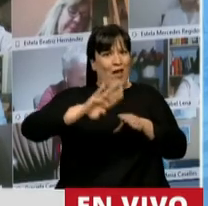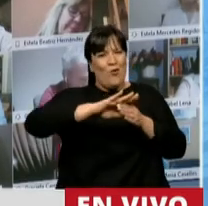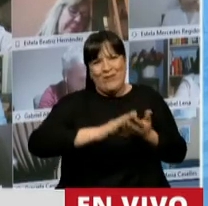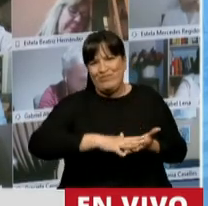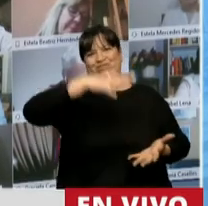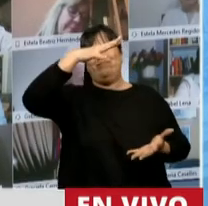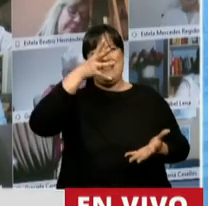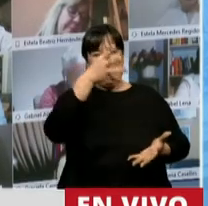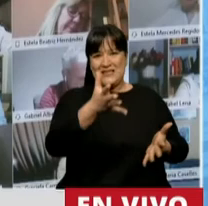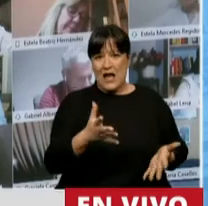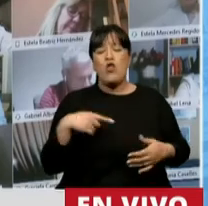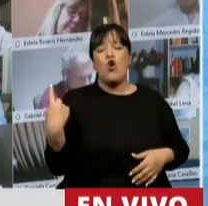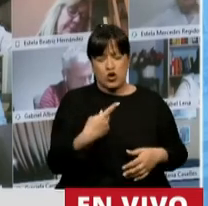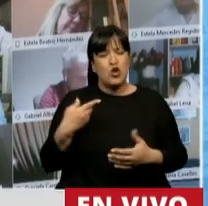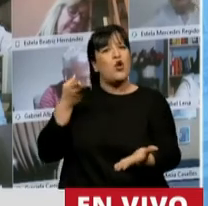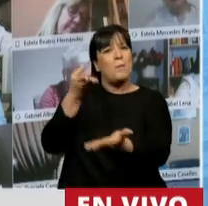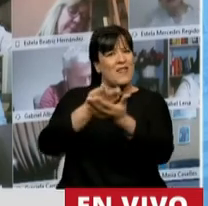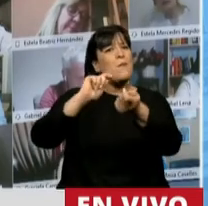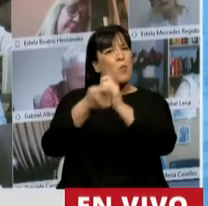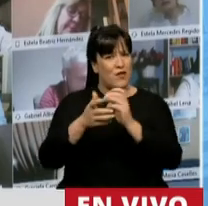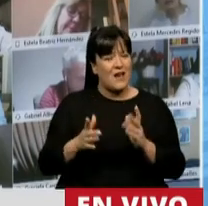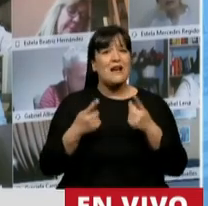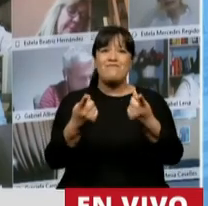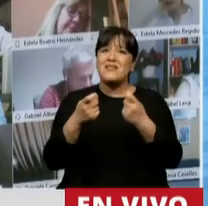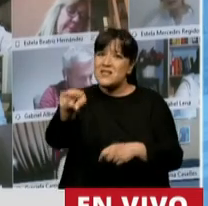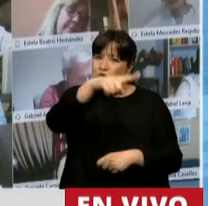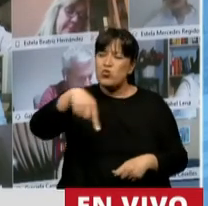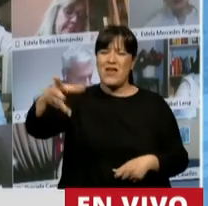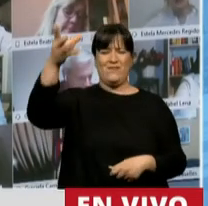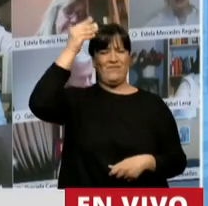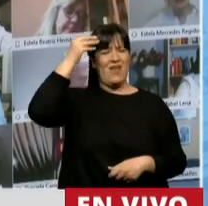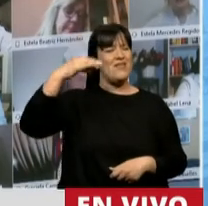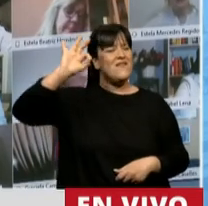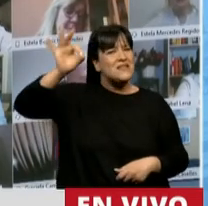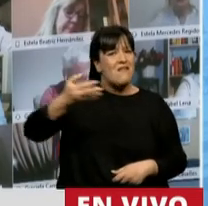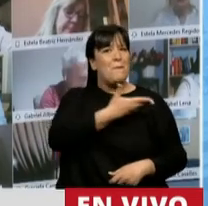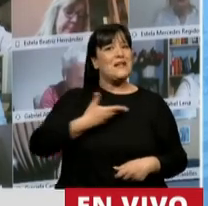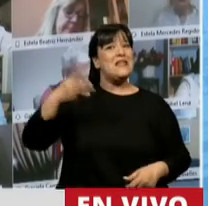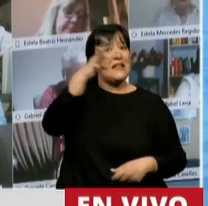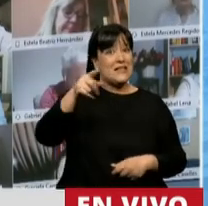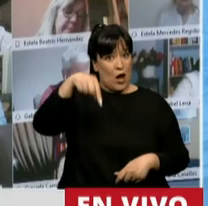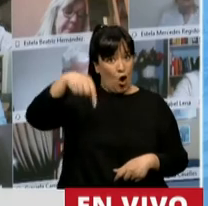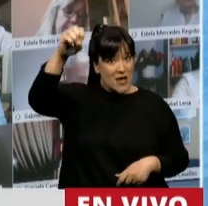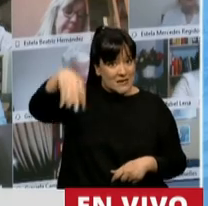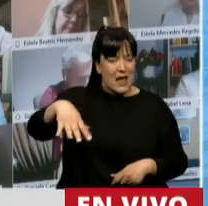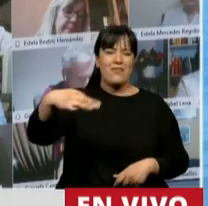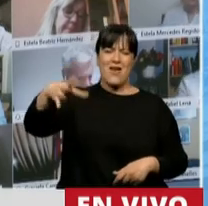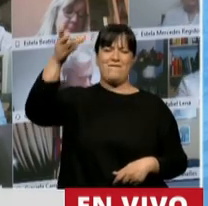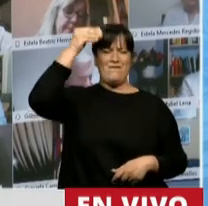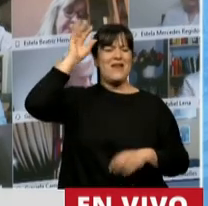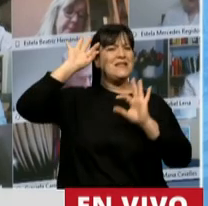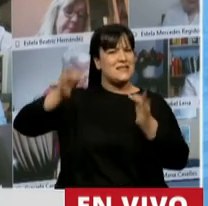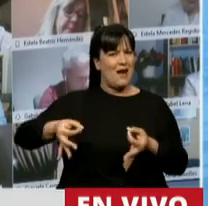Entonces, nosotros pedimos una modificación en esto, y es necesario que lo tenga presente la Presidenta de la ANSES, que está presente hoy acá en este recinto.